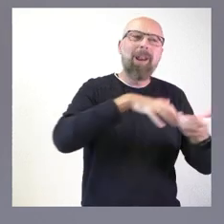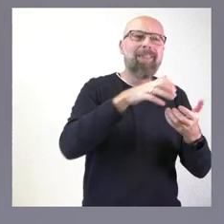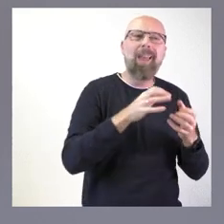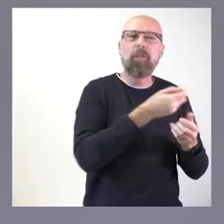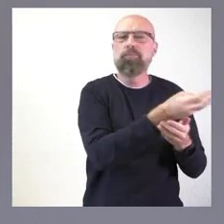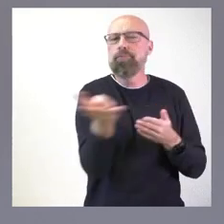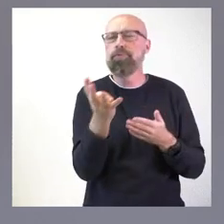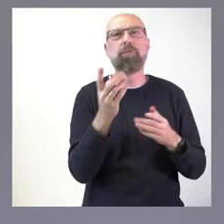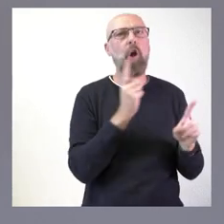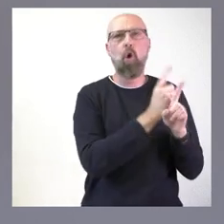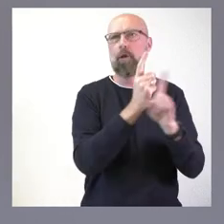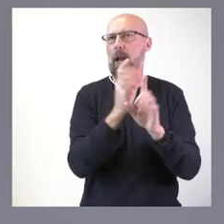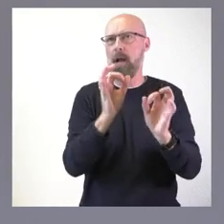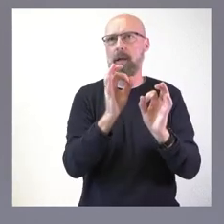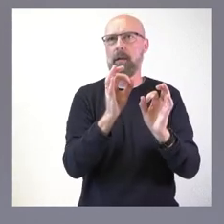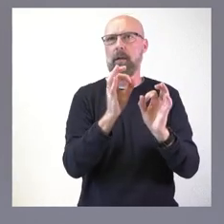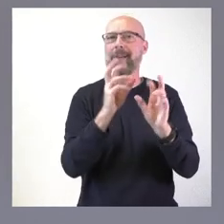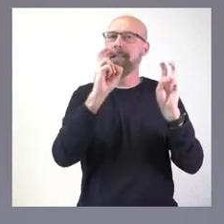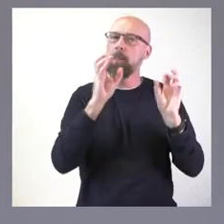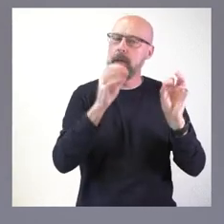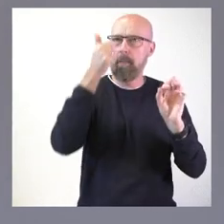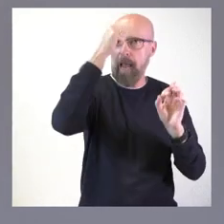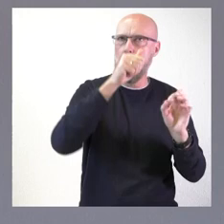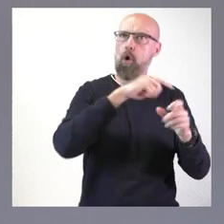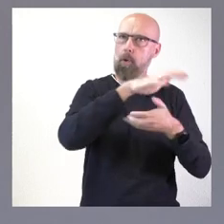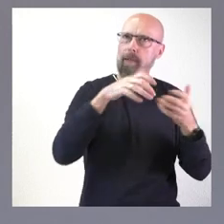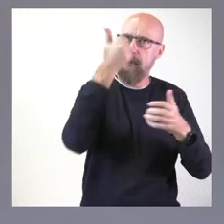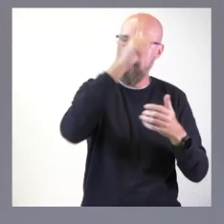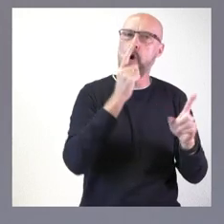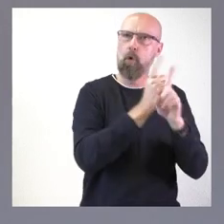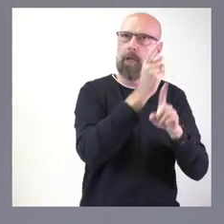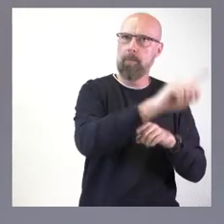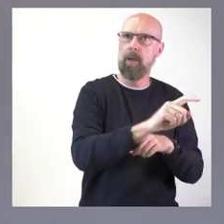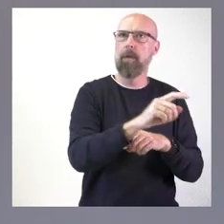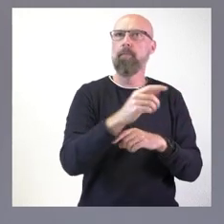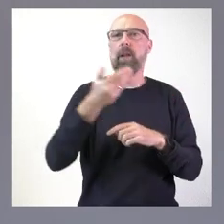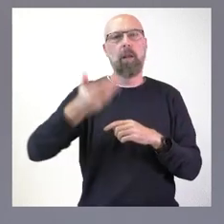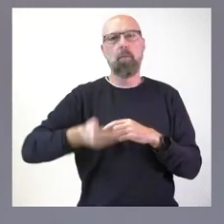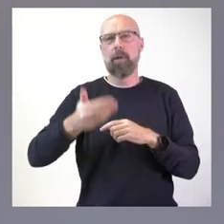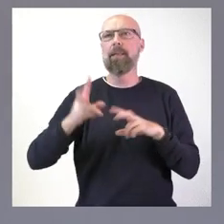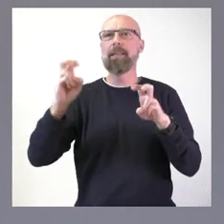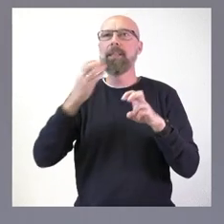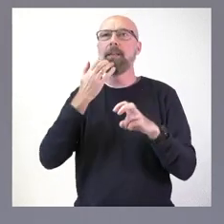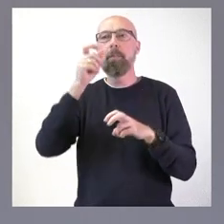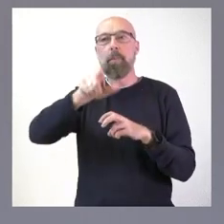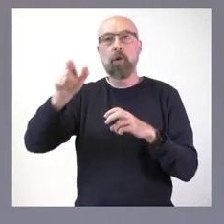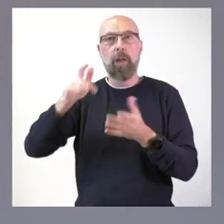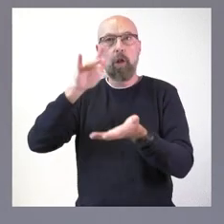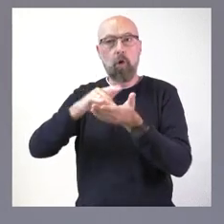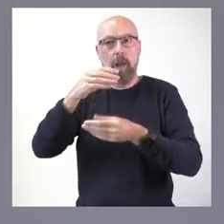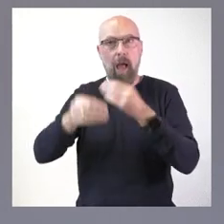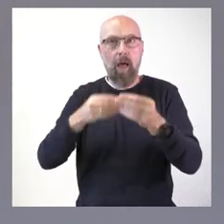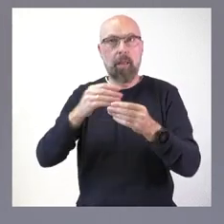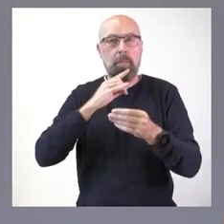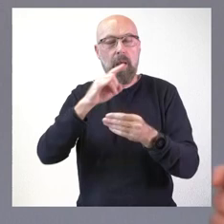Lo que pedimos es que recaiga todo el peso de la ley sobre las personas que cometen esos actos de violencia y mostramos nuestra solidaridad sobre las víctimas